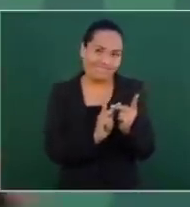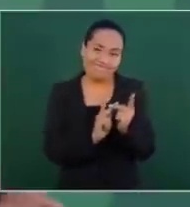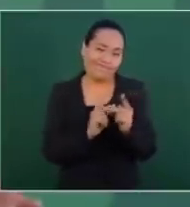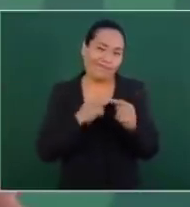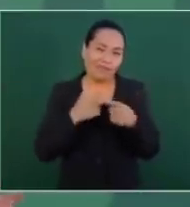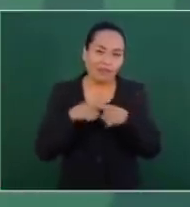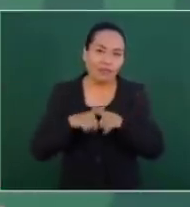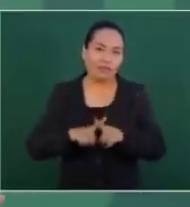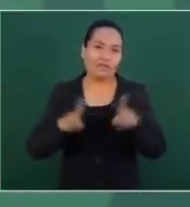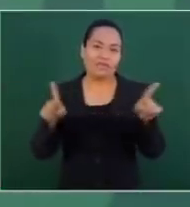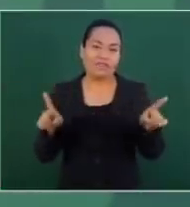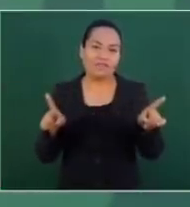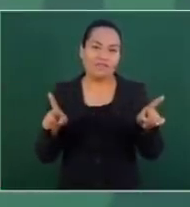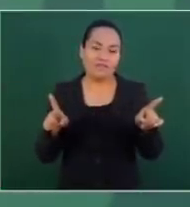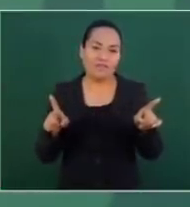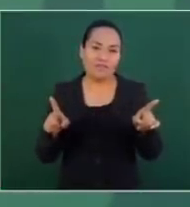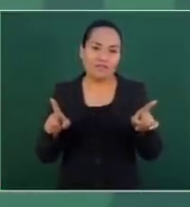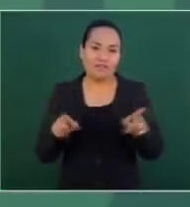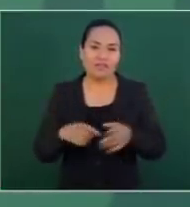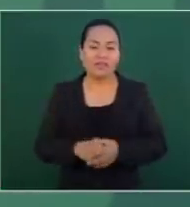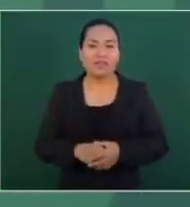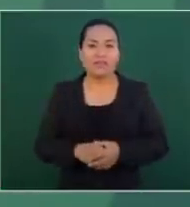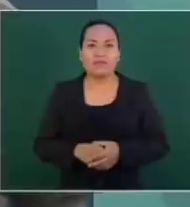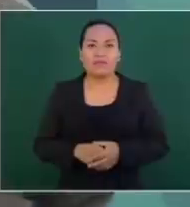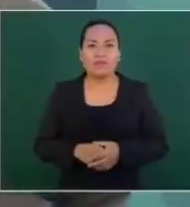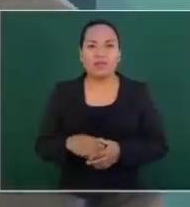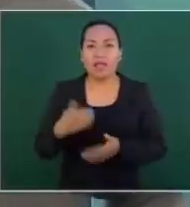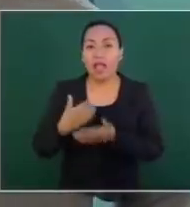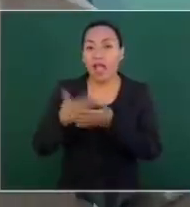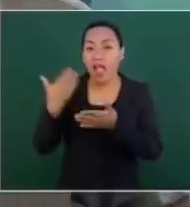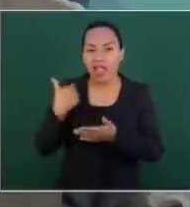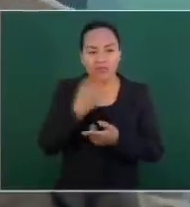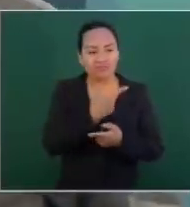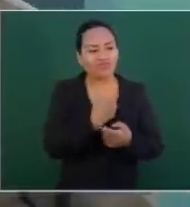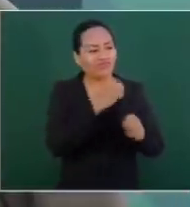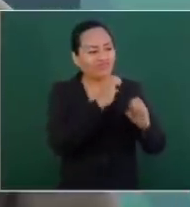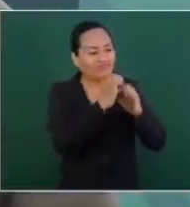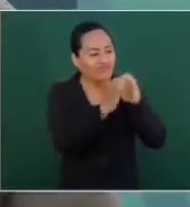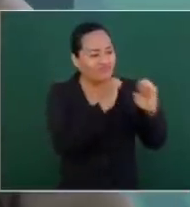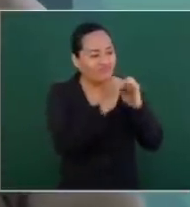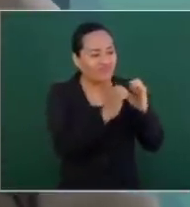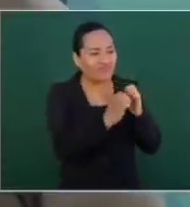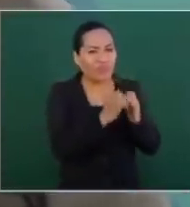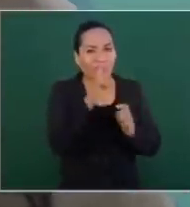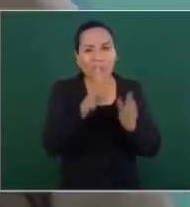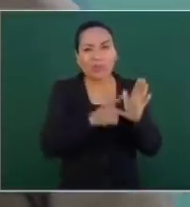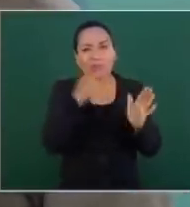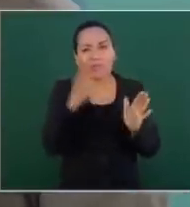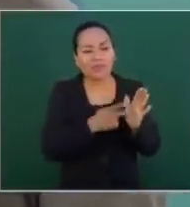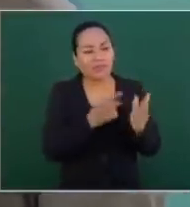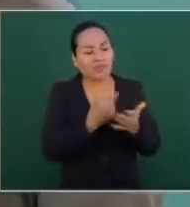nosotros estábamos en la oposición me entrevistaba una vez cada seis meses